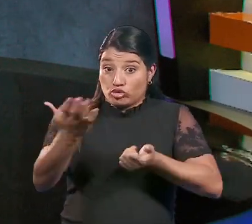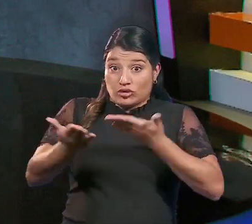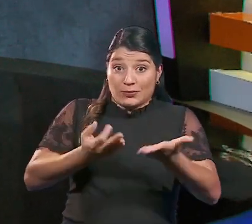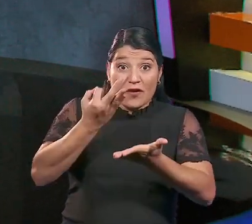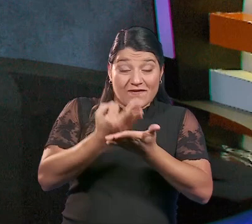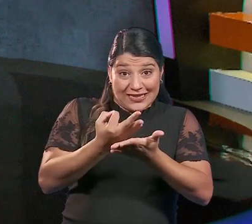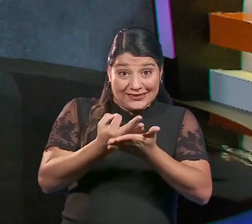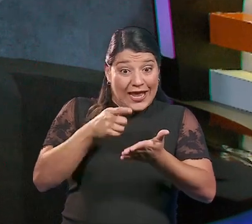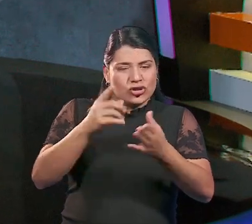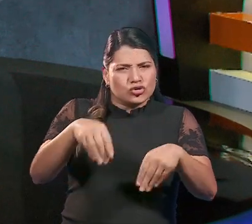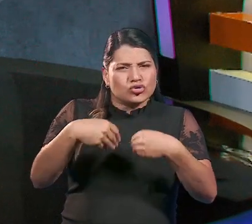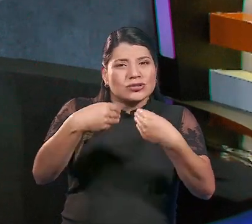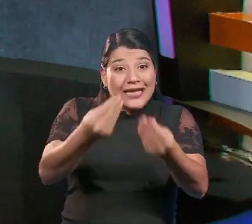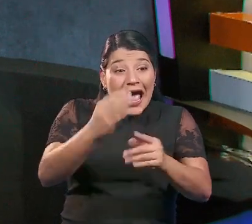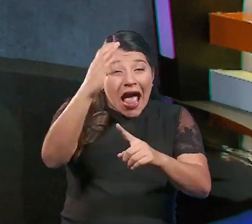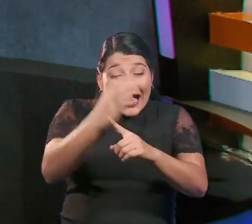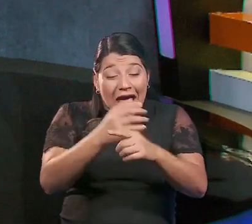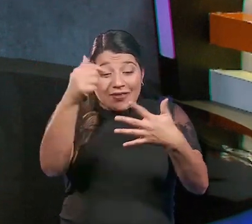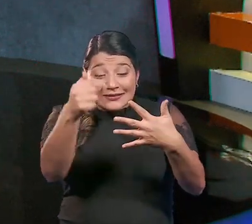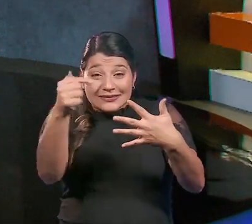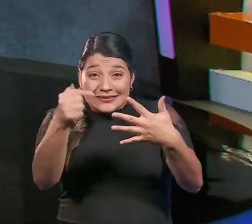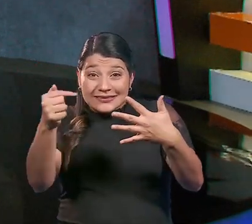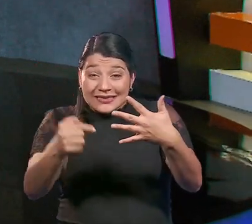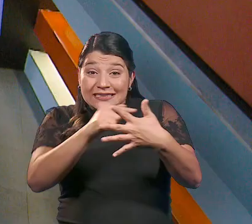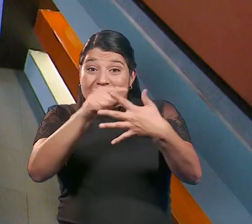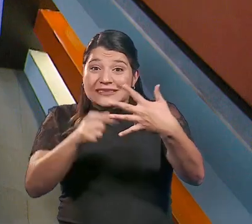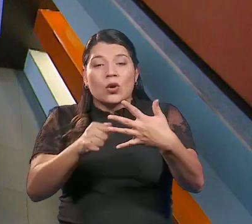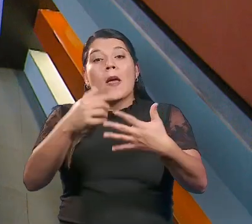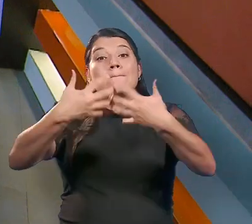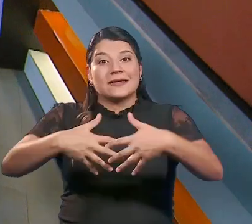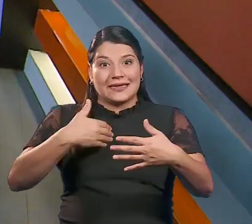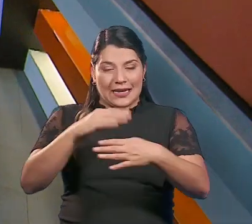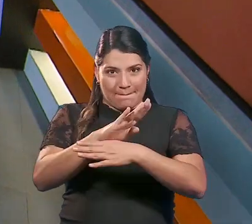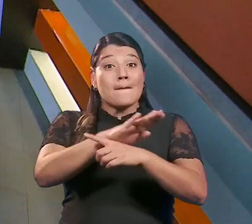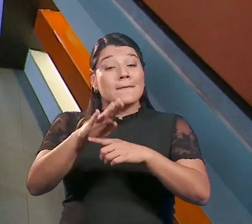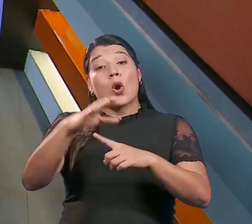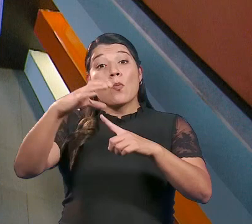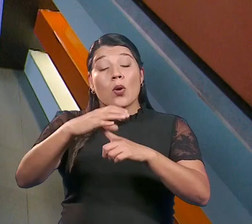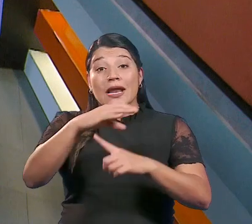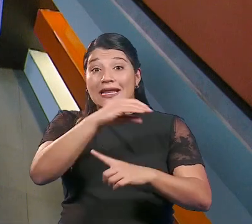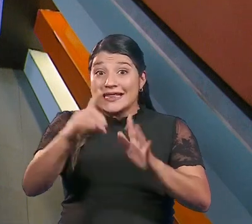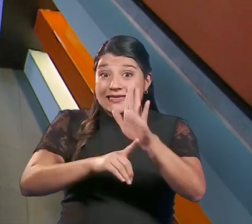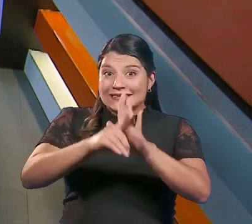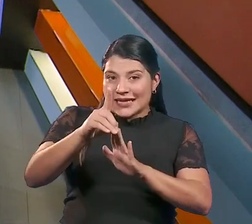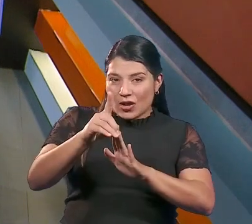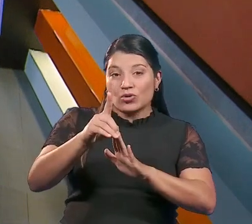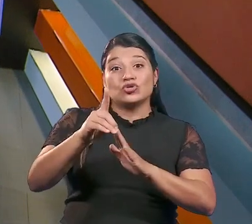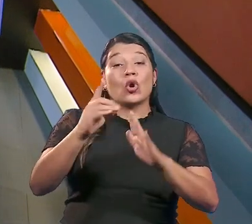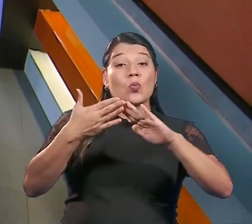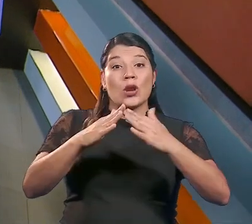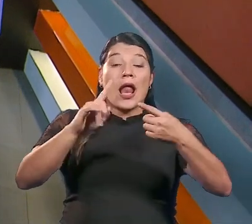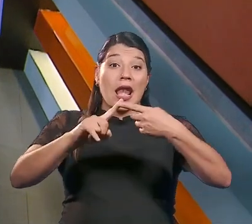servicios financieros que ofrecen cada una de nuestras cinco empresas. Banco Popular y de Desarrollo Comunal, Popular